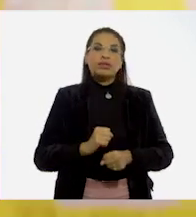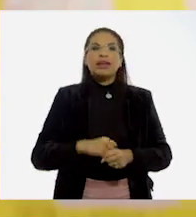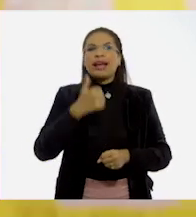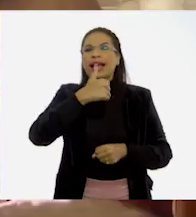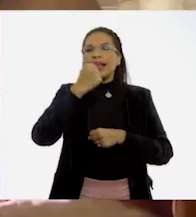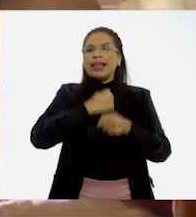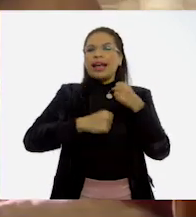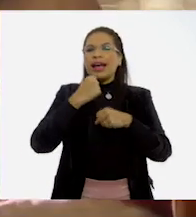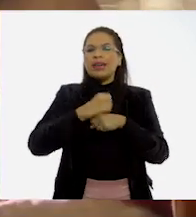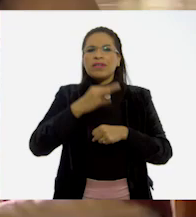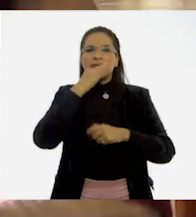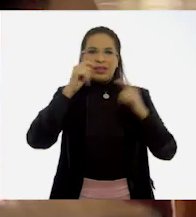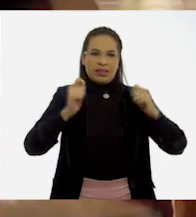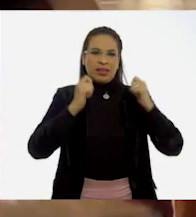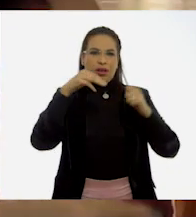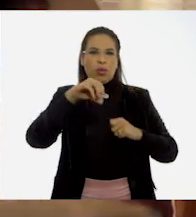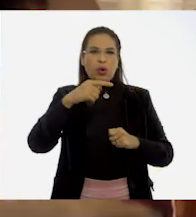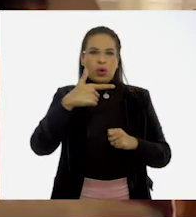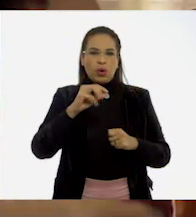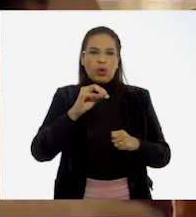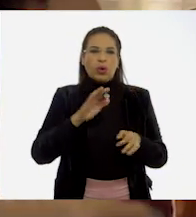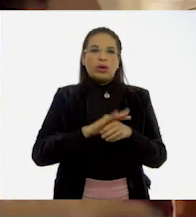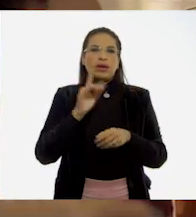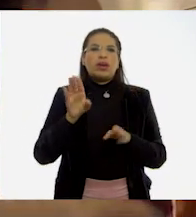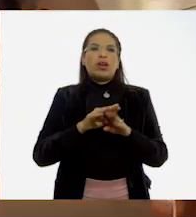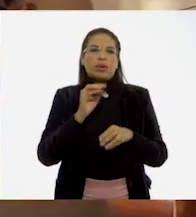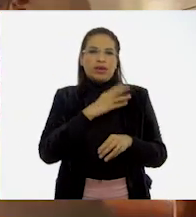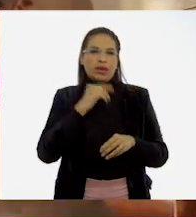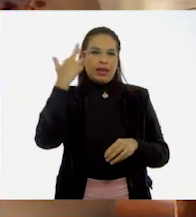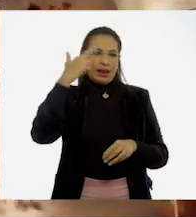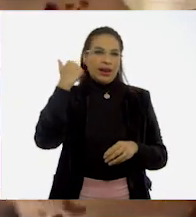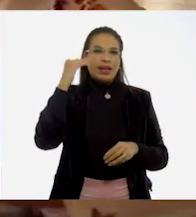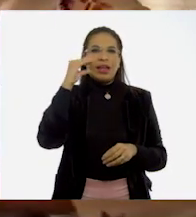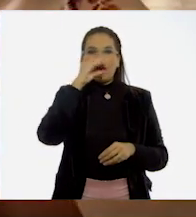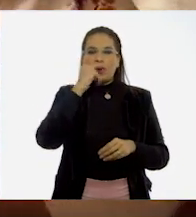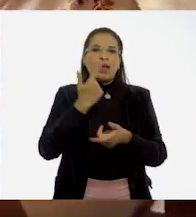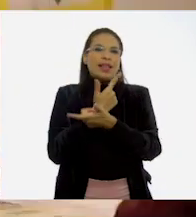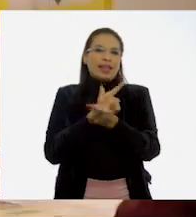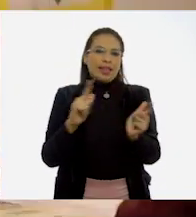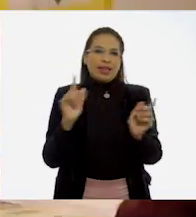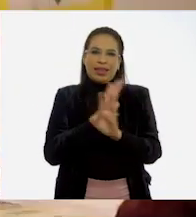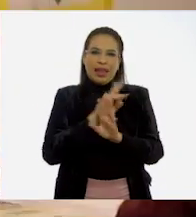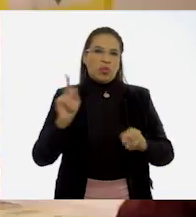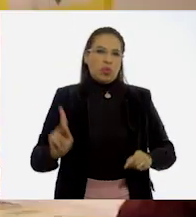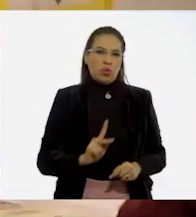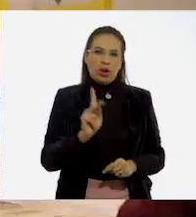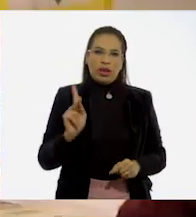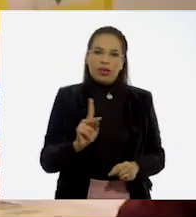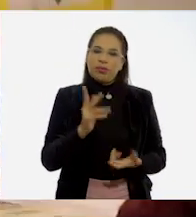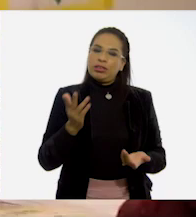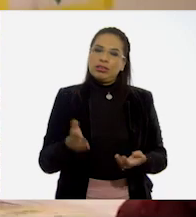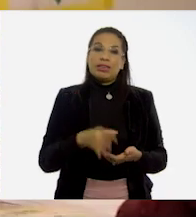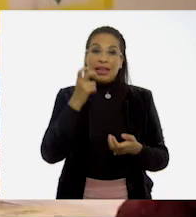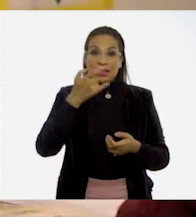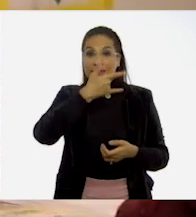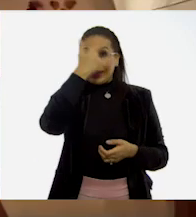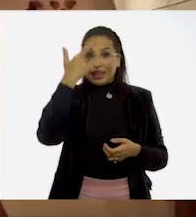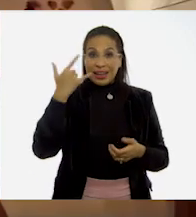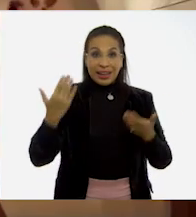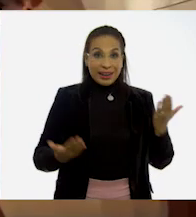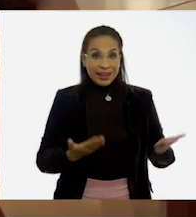año celebramos a Mongo, el hijo del rey africano que liberó al pueblo. ¿Para eso es el carnaval?